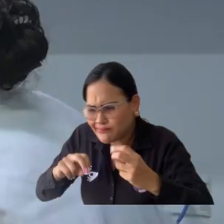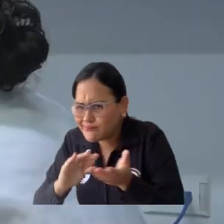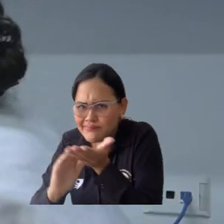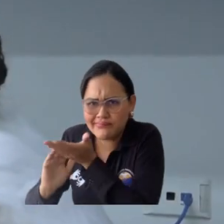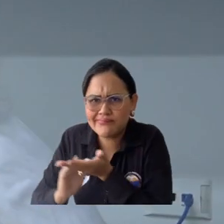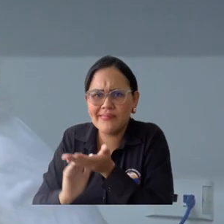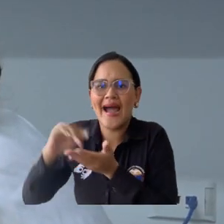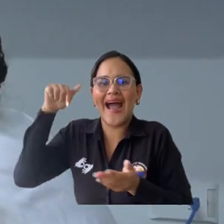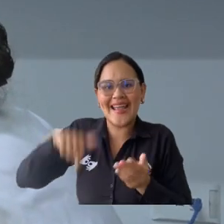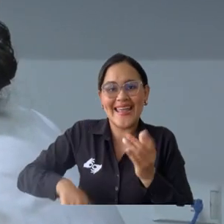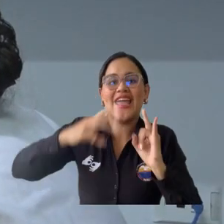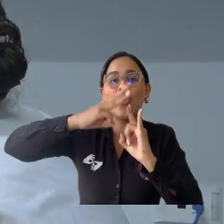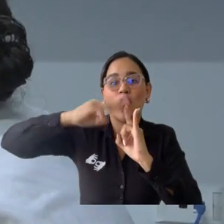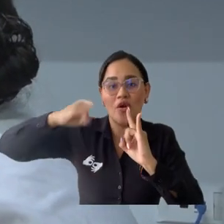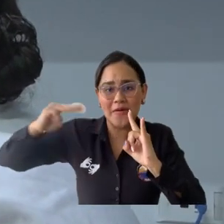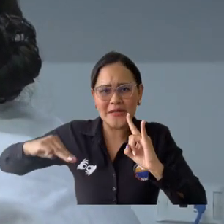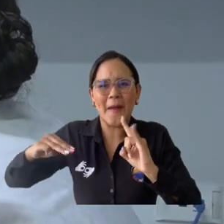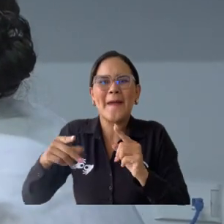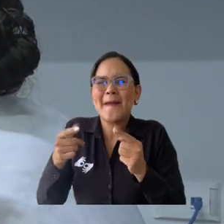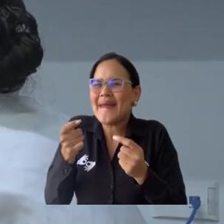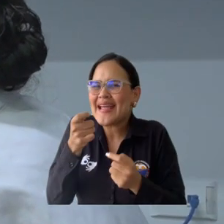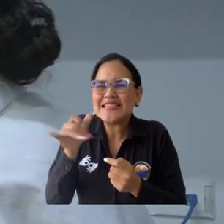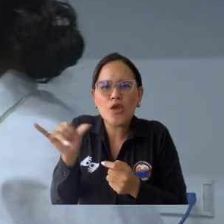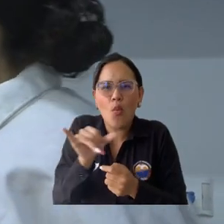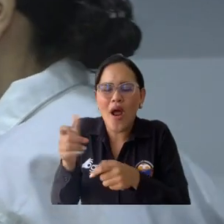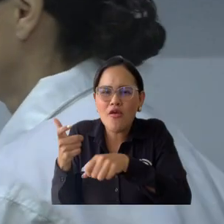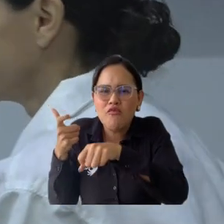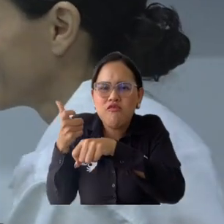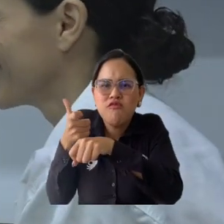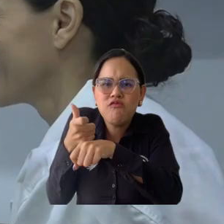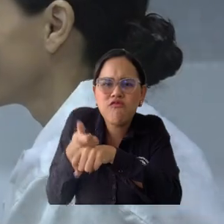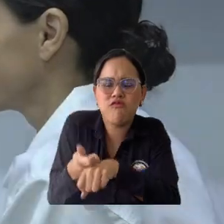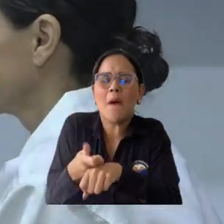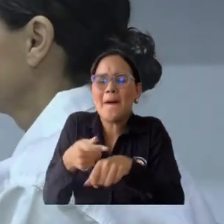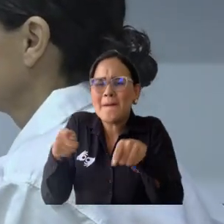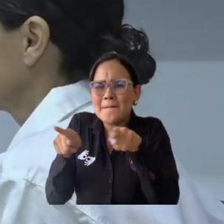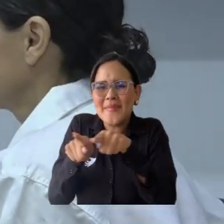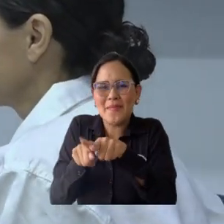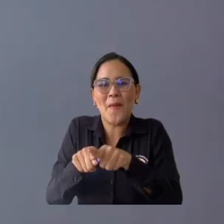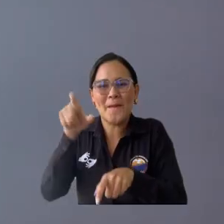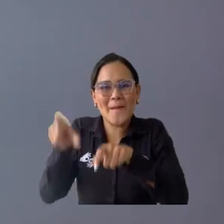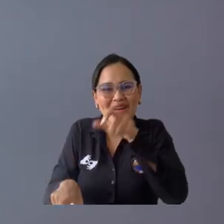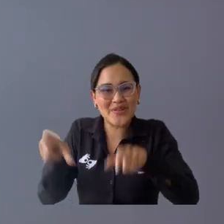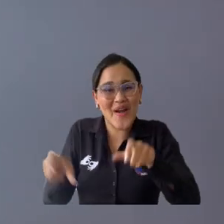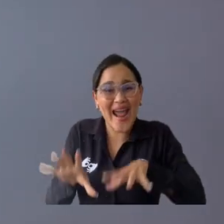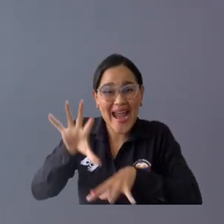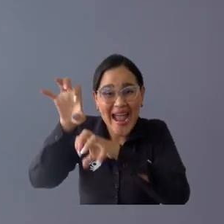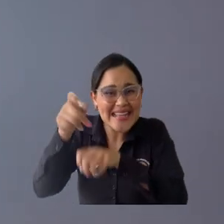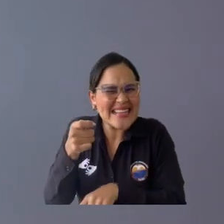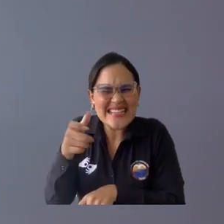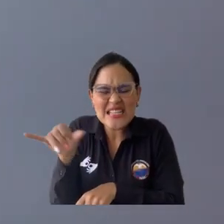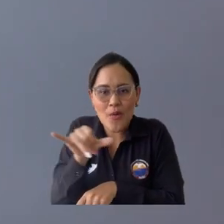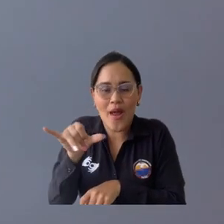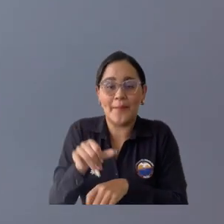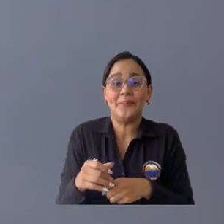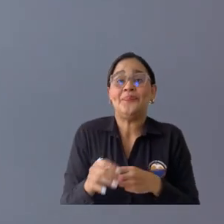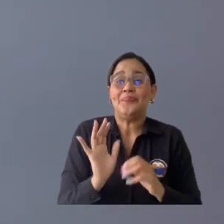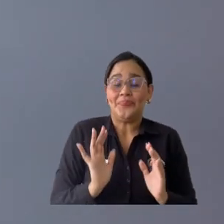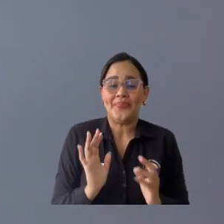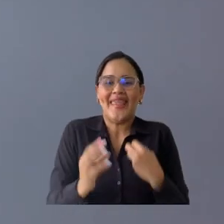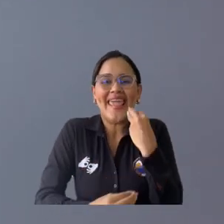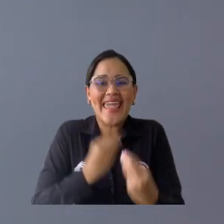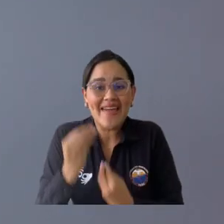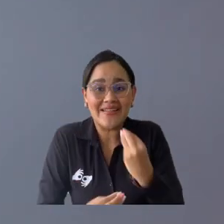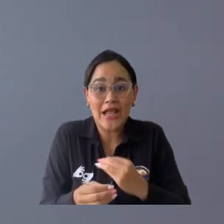se le aplicó un tratamiento similar al empleado en humanos con cáncer. Lo que tomamos de la tortuga fue un segmento del tumor con ese